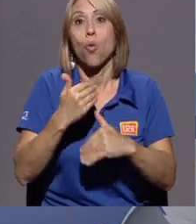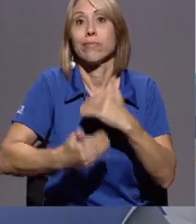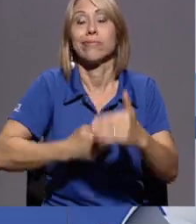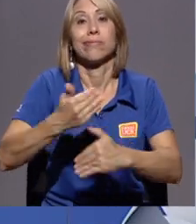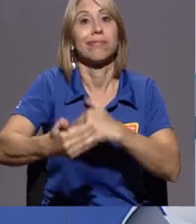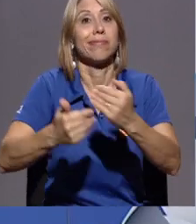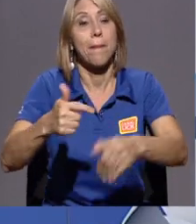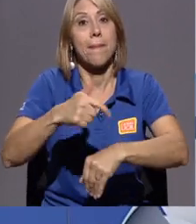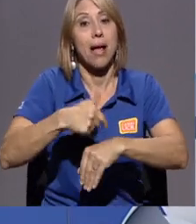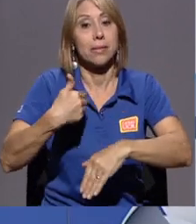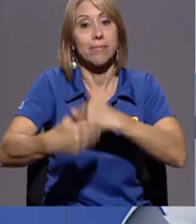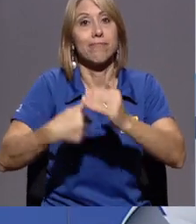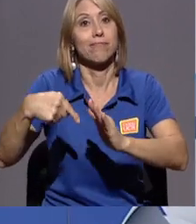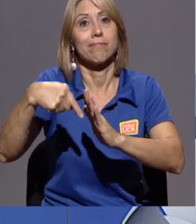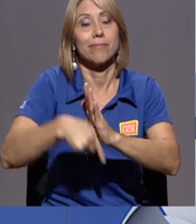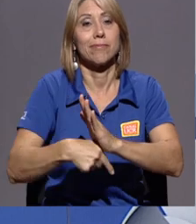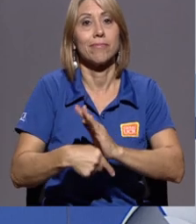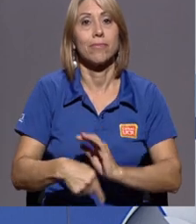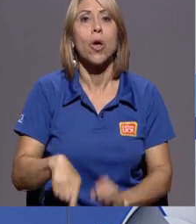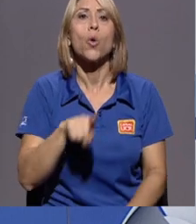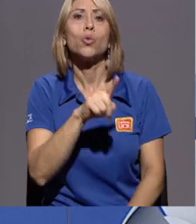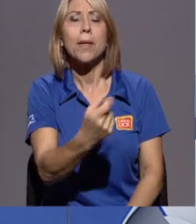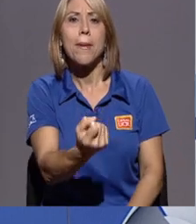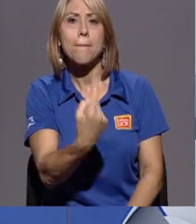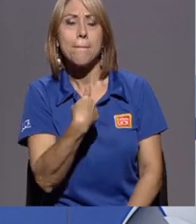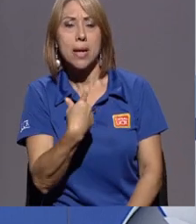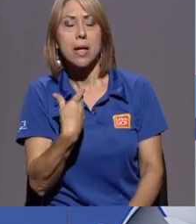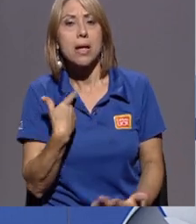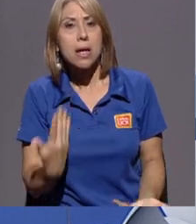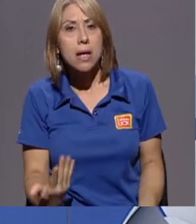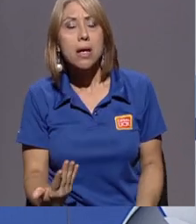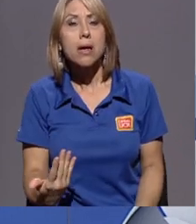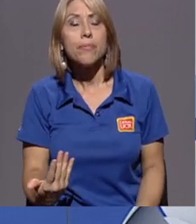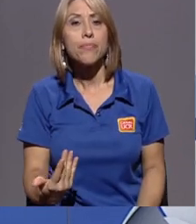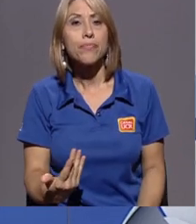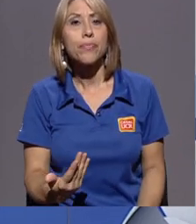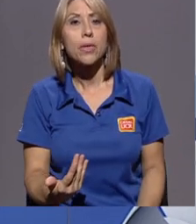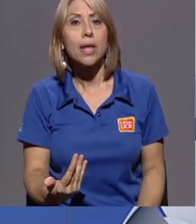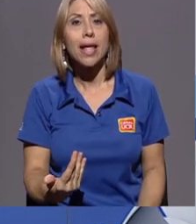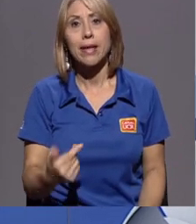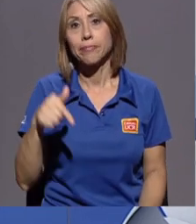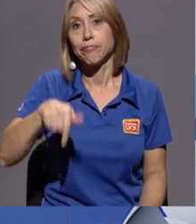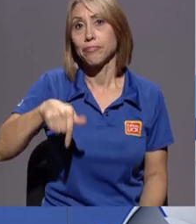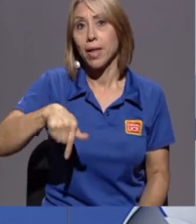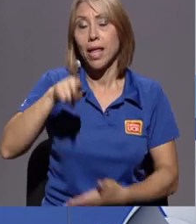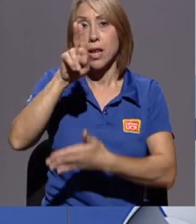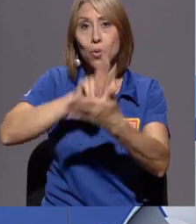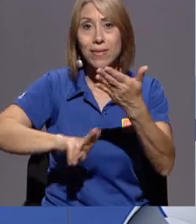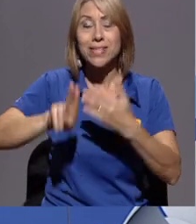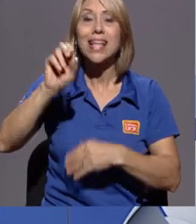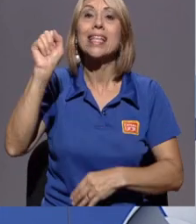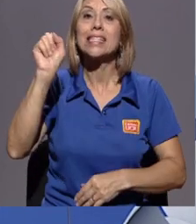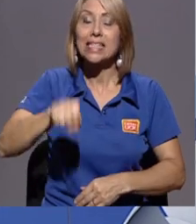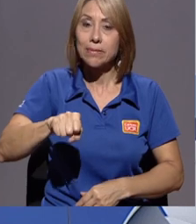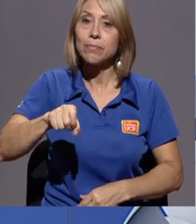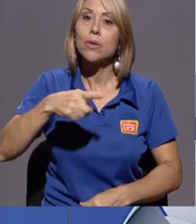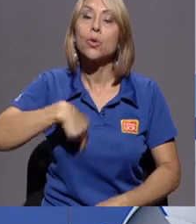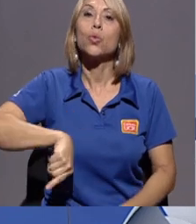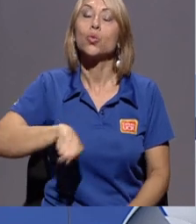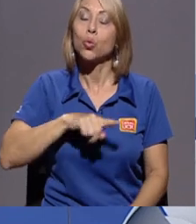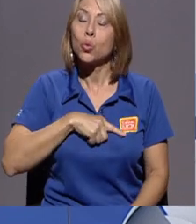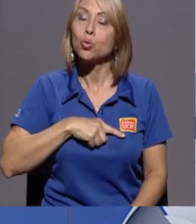En cuanto a la pregunta que usted me hace, me parece que en la universidad sí estamos muy obligados